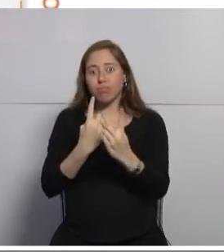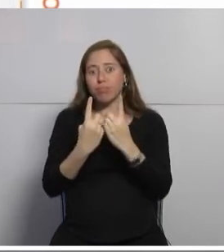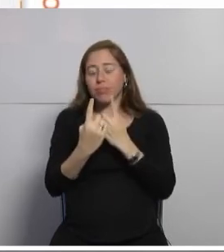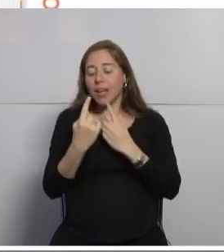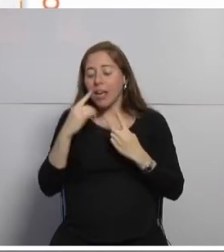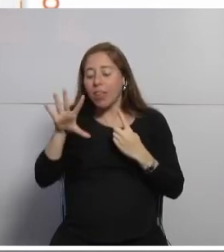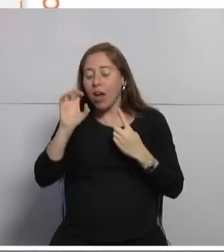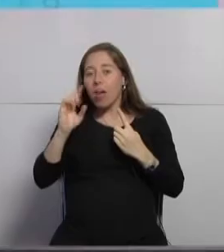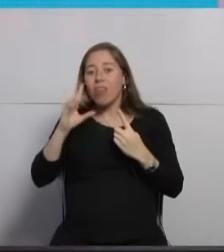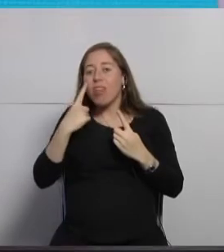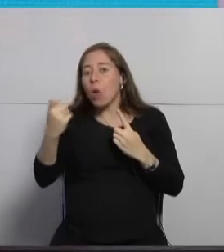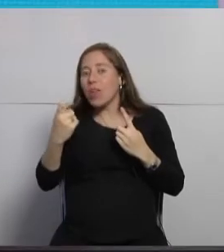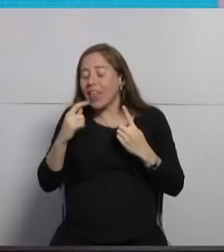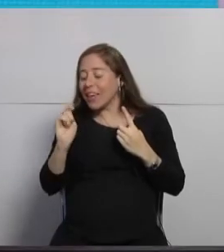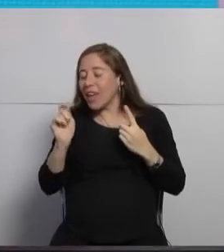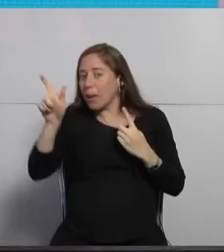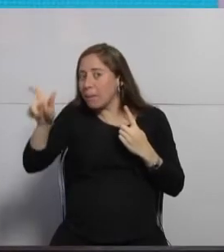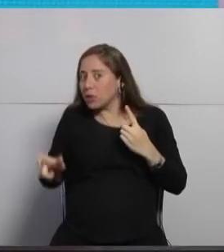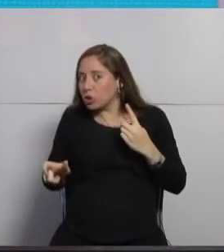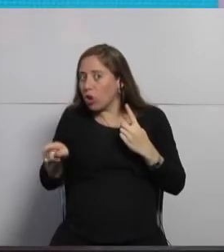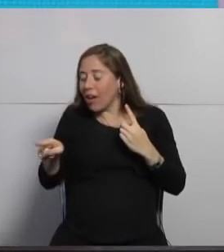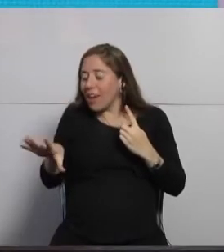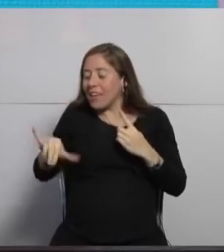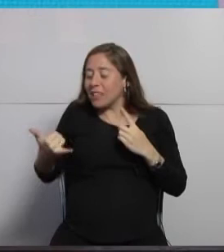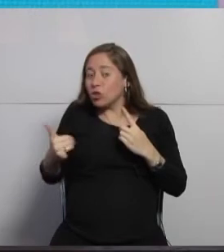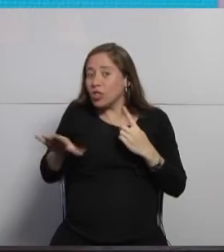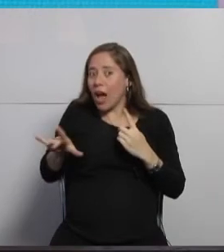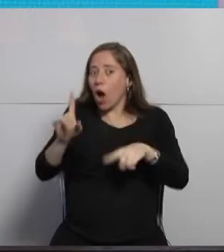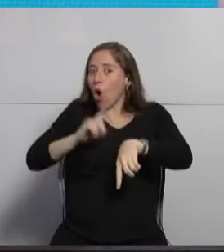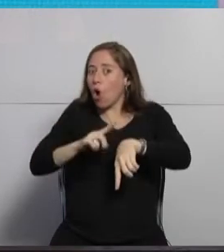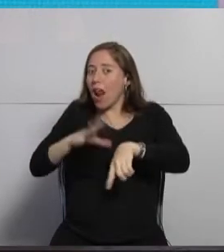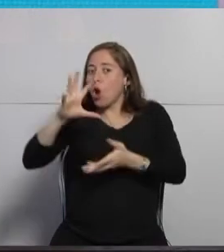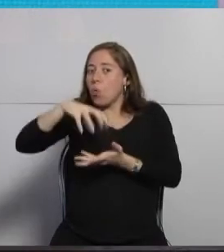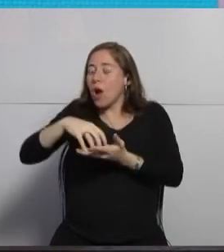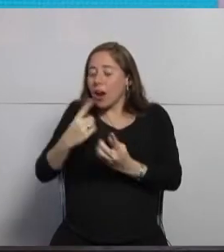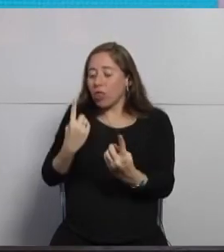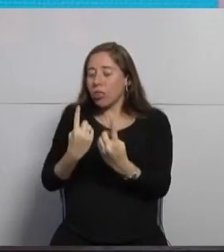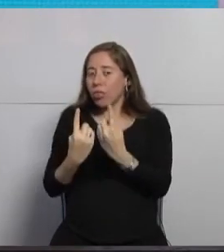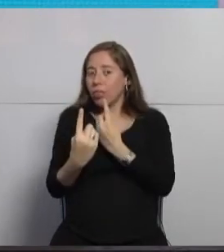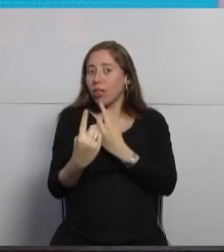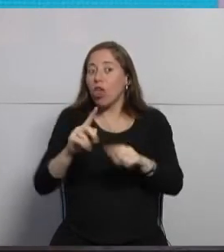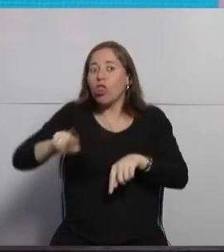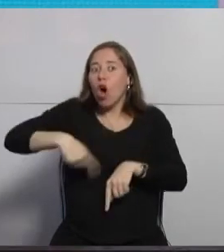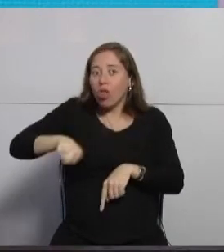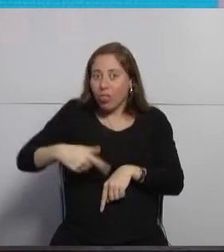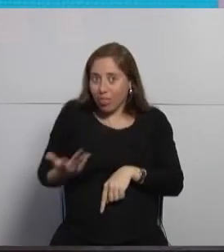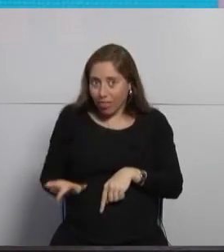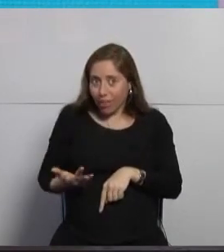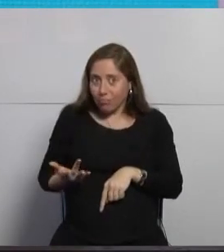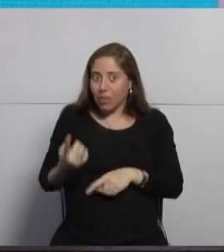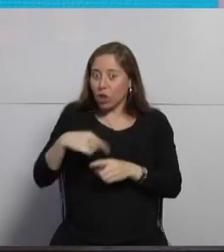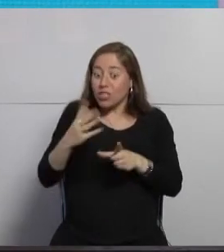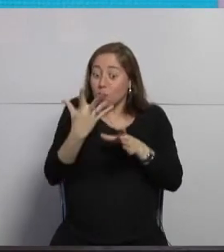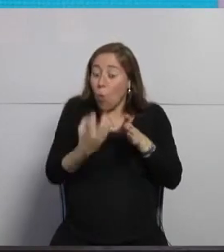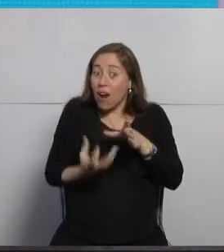es efectivamente registrado la hora y el lugar por donde pasó todo esto va